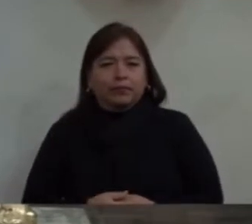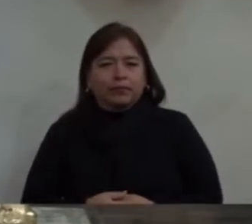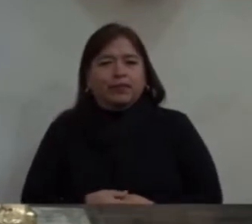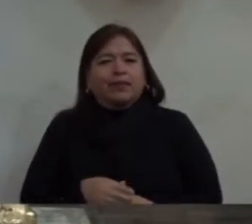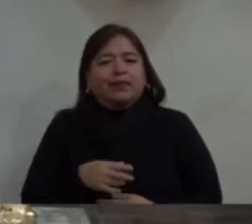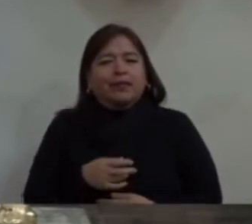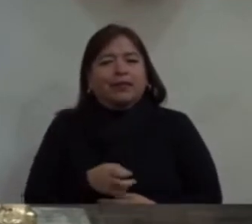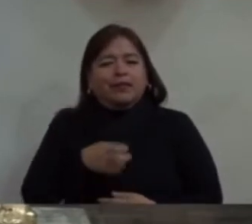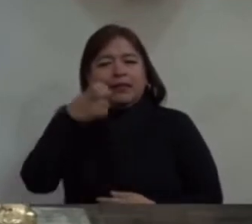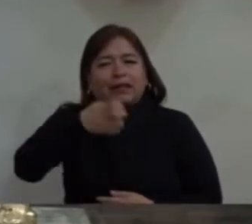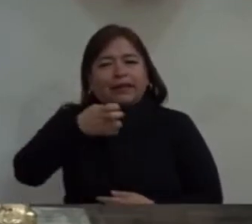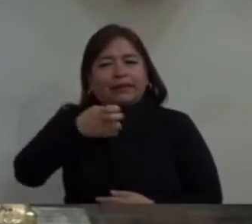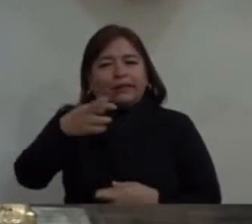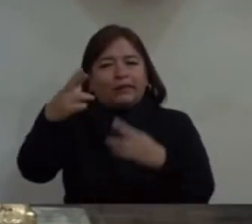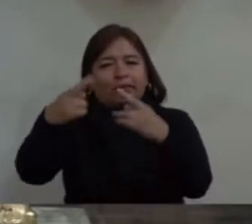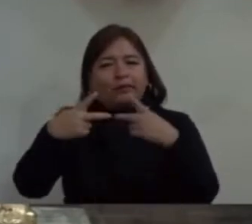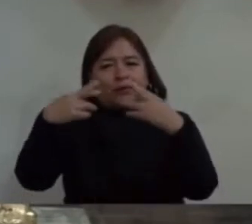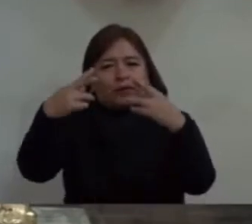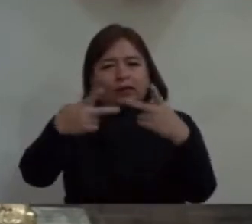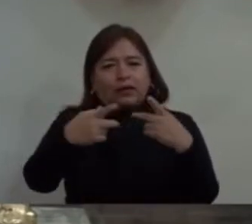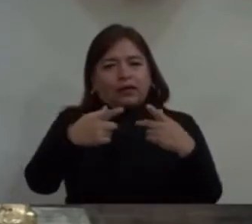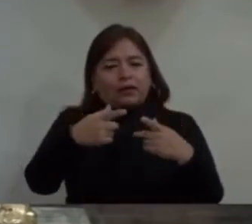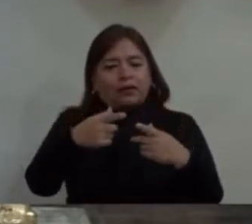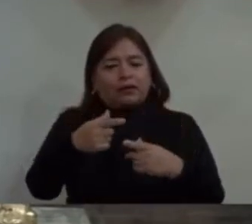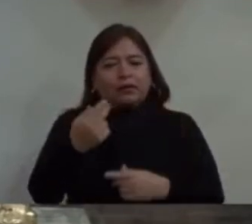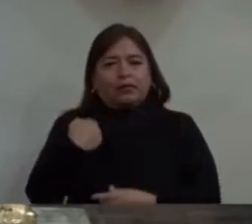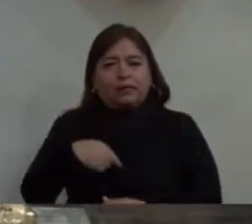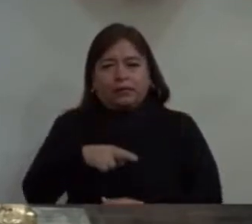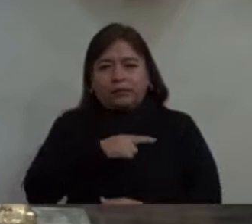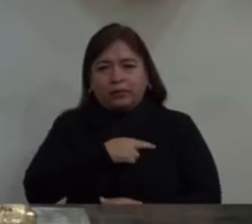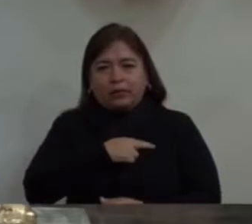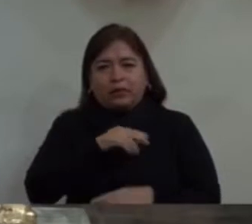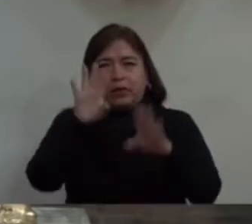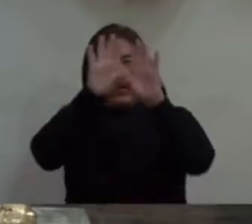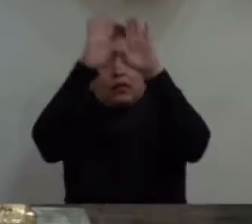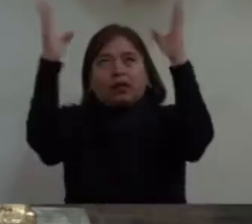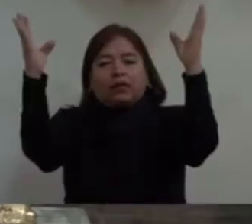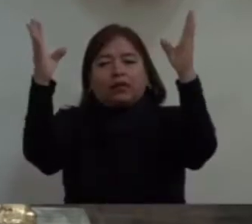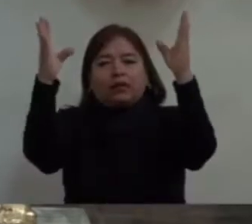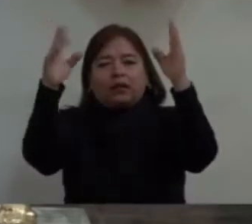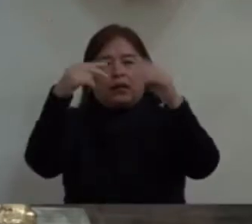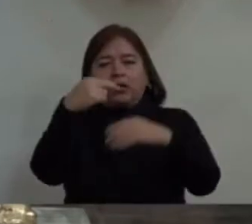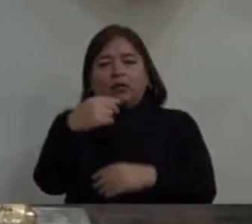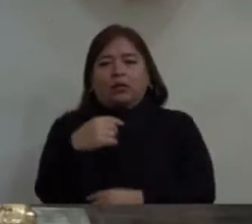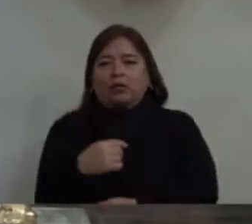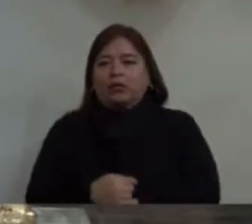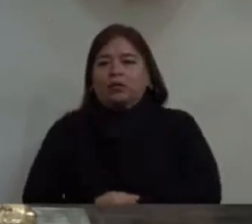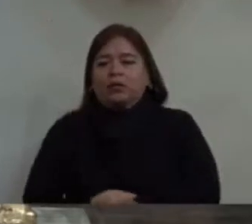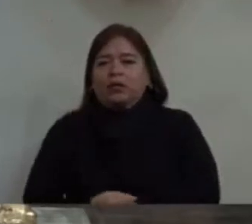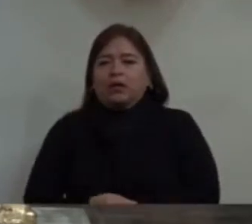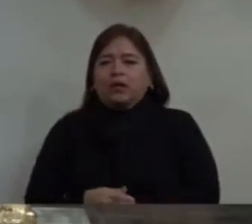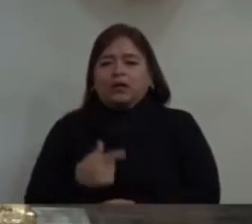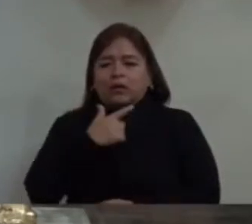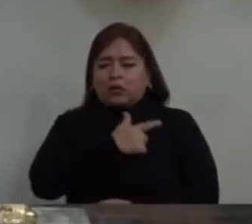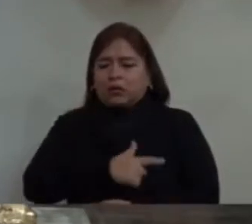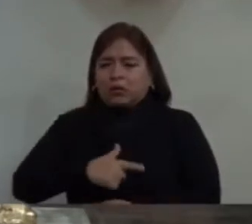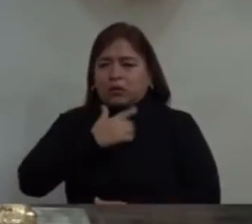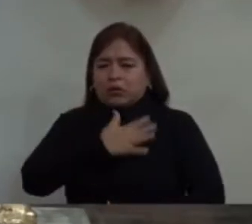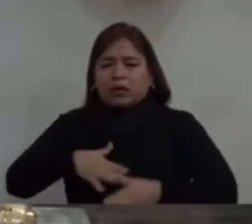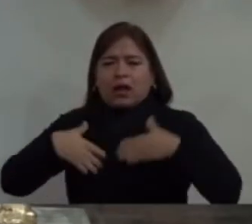bautismo, cielo abierto y voz de ternura de parte de Dios.